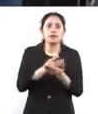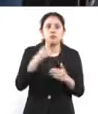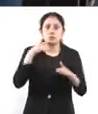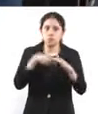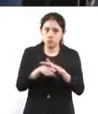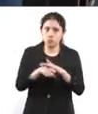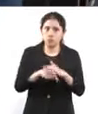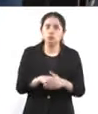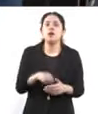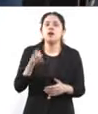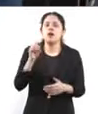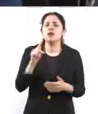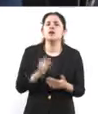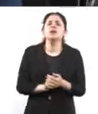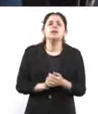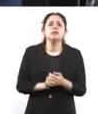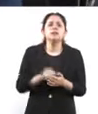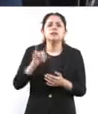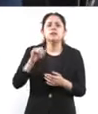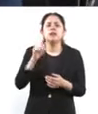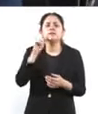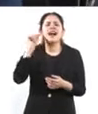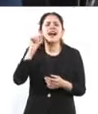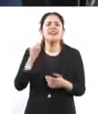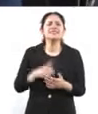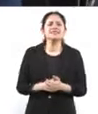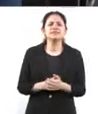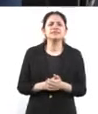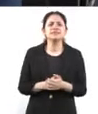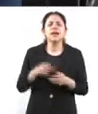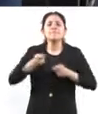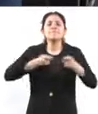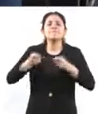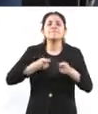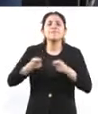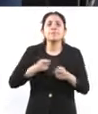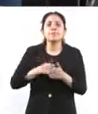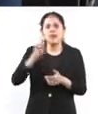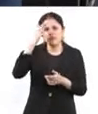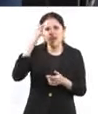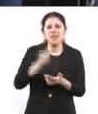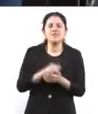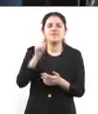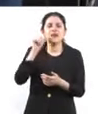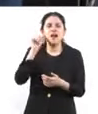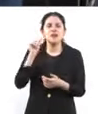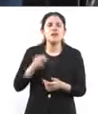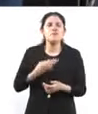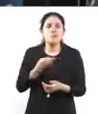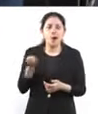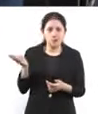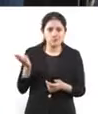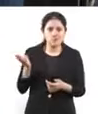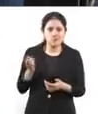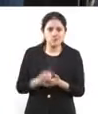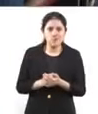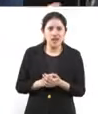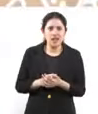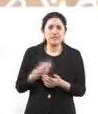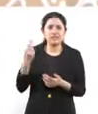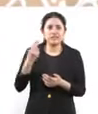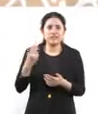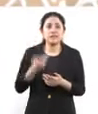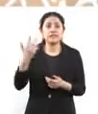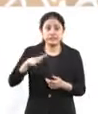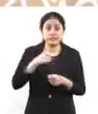doctora. Y por último, ayer anunciaba la regularización de los restaurantes que tuvieran en operación por lo menos 10 años,